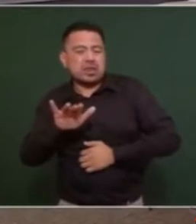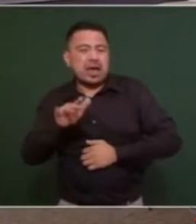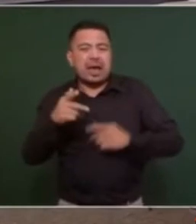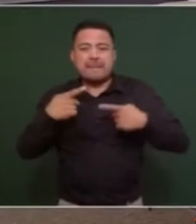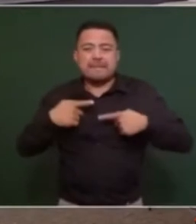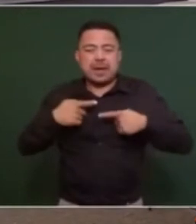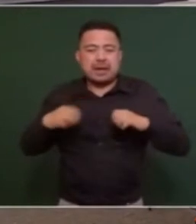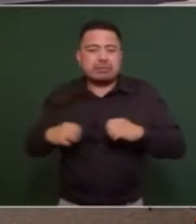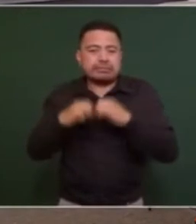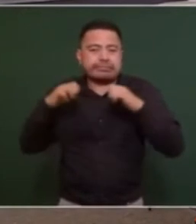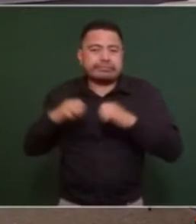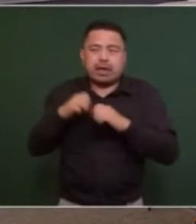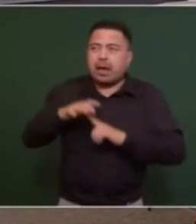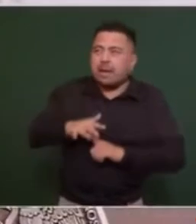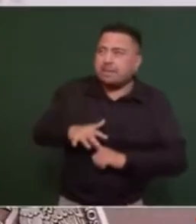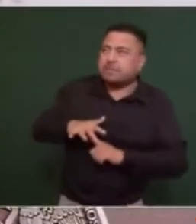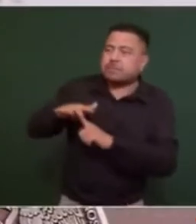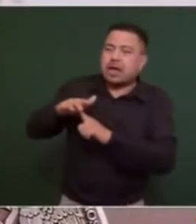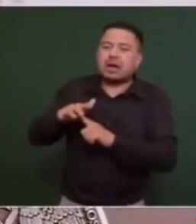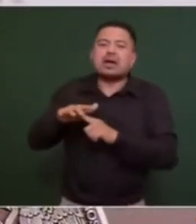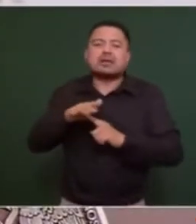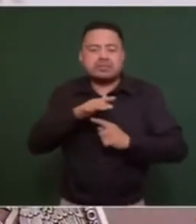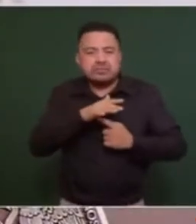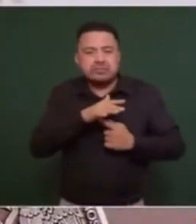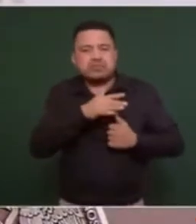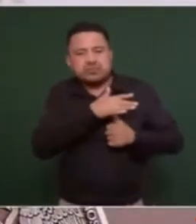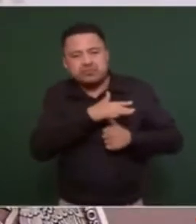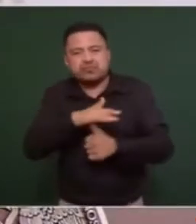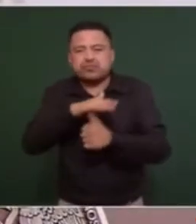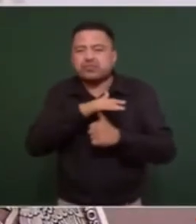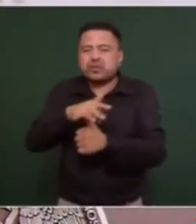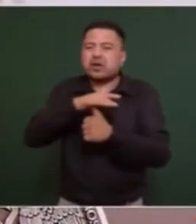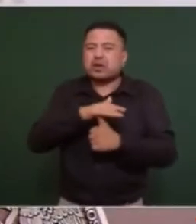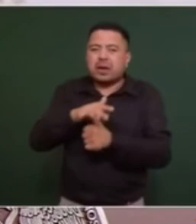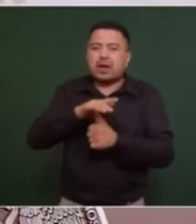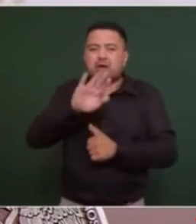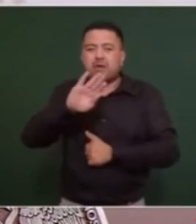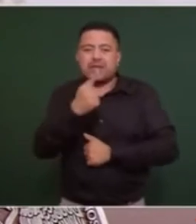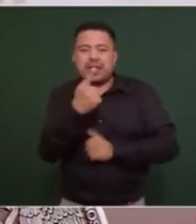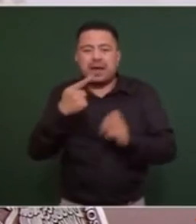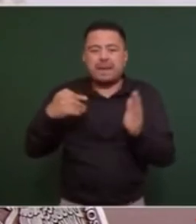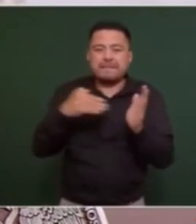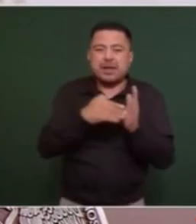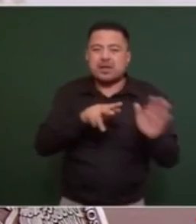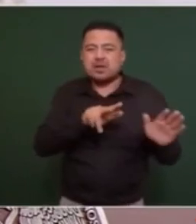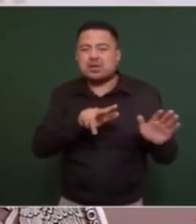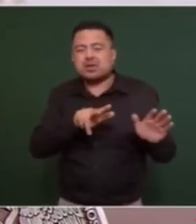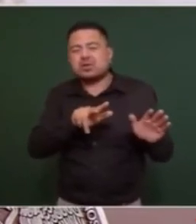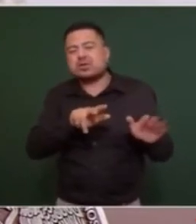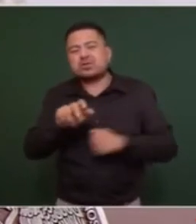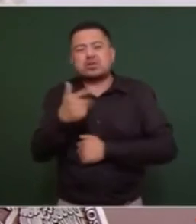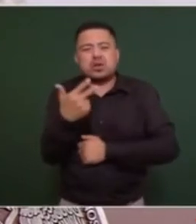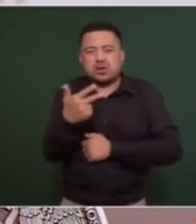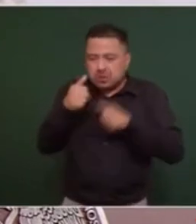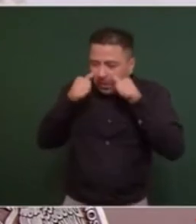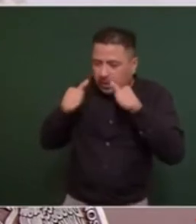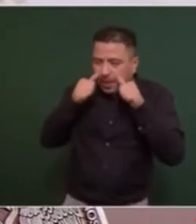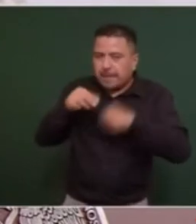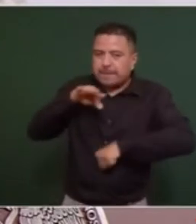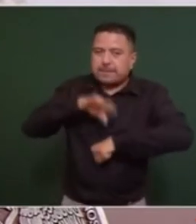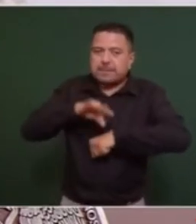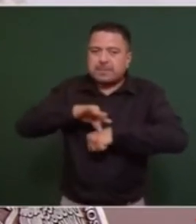aérea y terrestre. También se han brindado 91.908 consultas médicas,